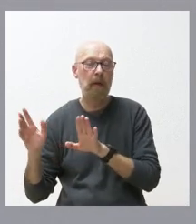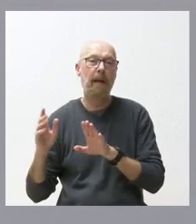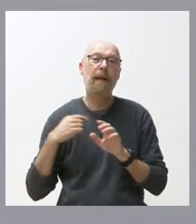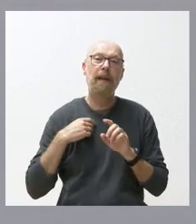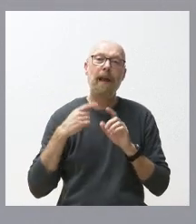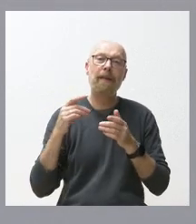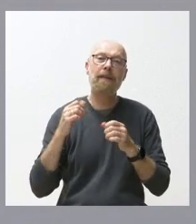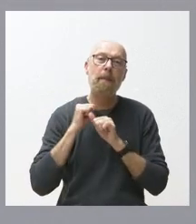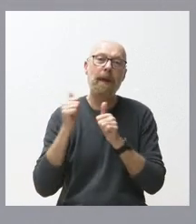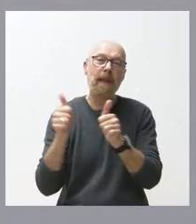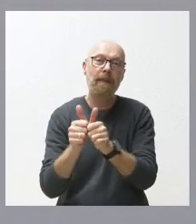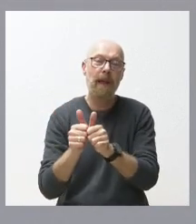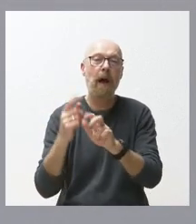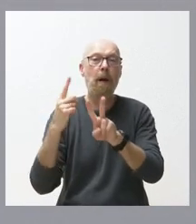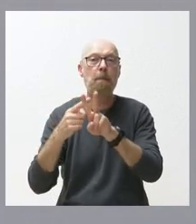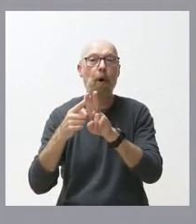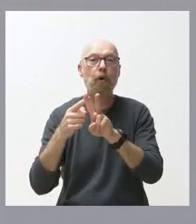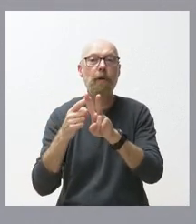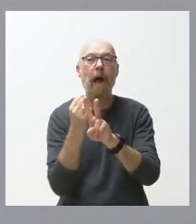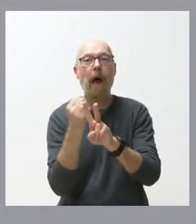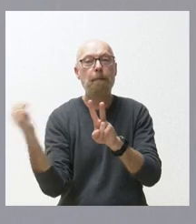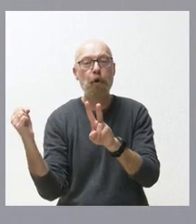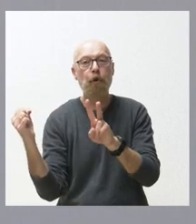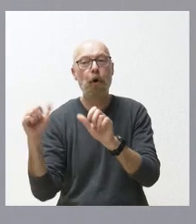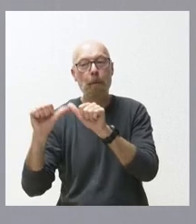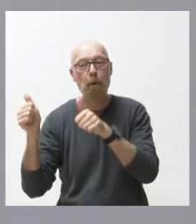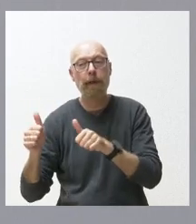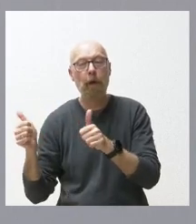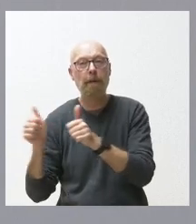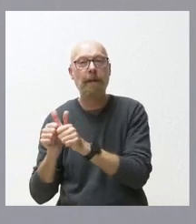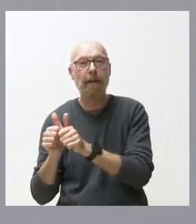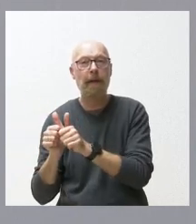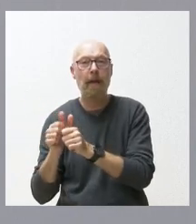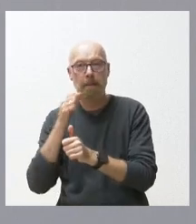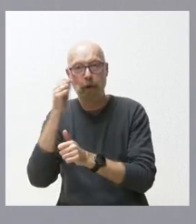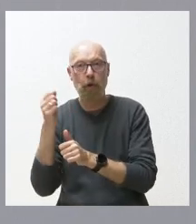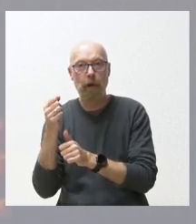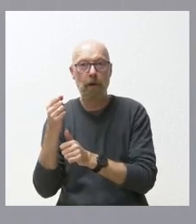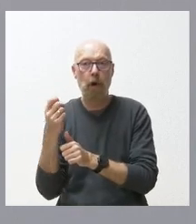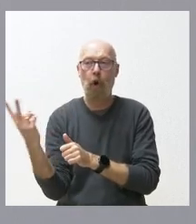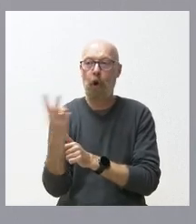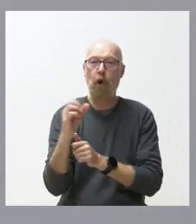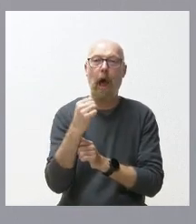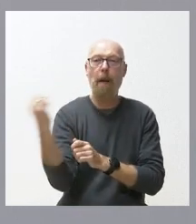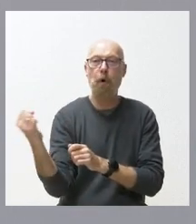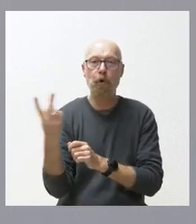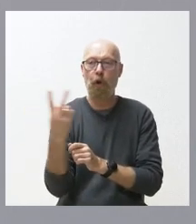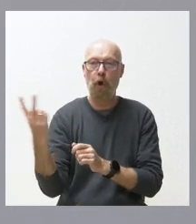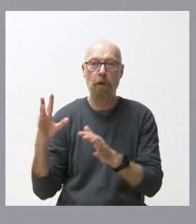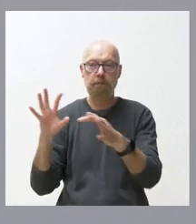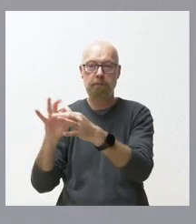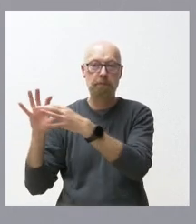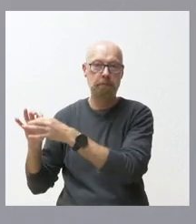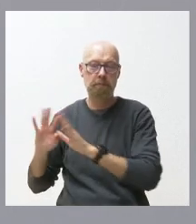el modelo educativo el modelo de dependencia del PSOE yo no entro a valorar porque están en su derecho